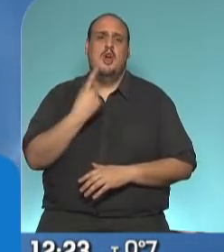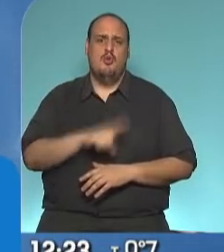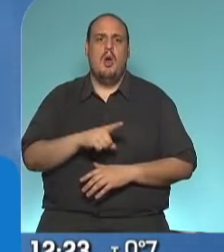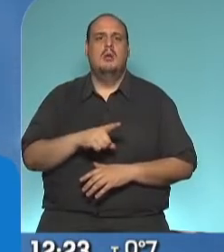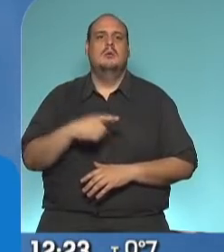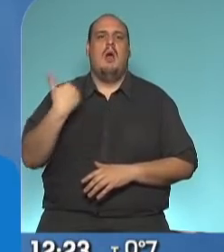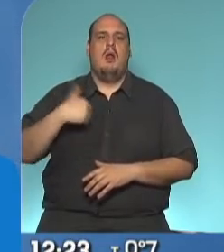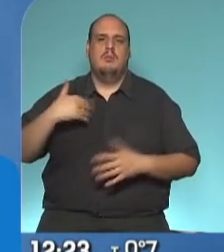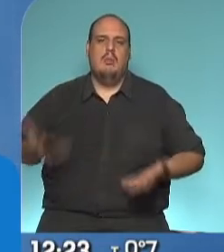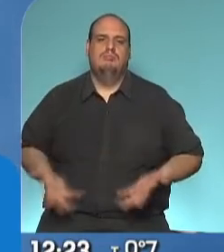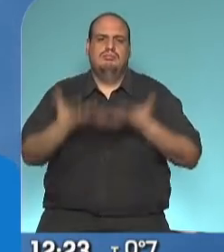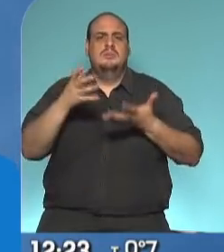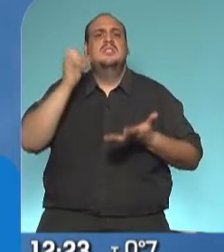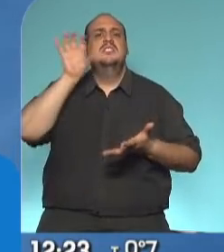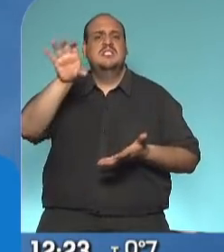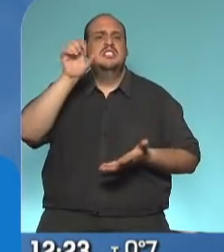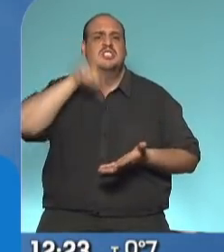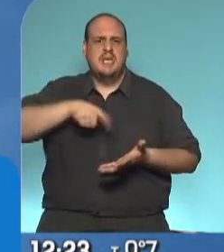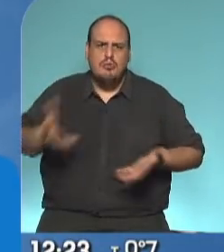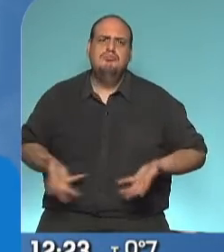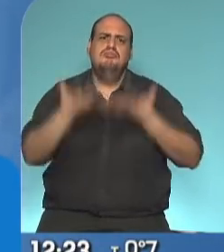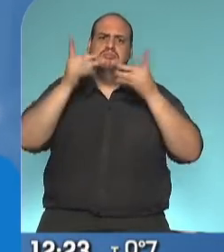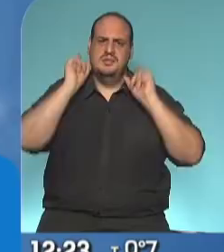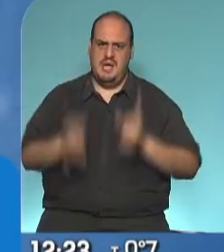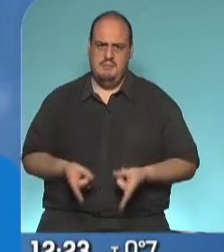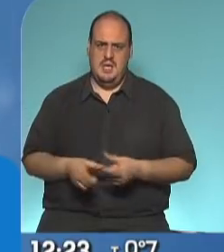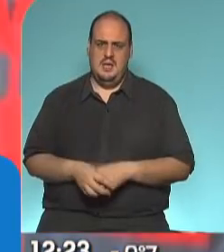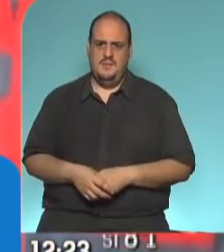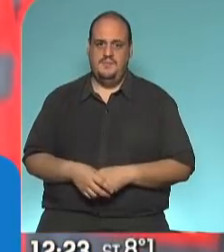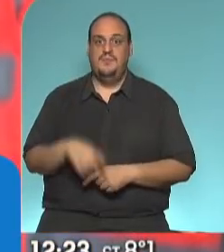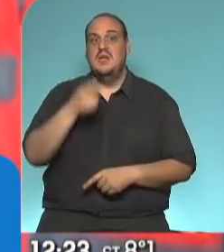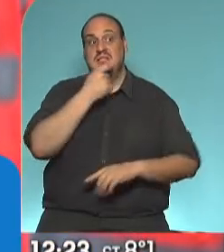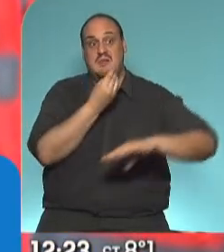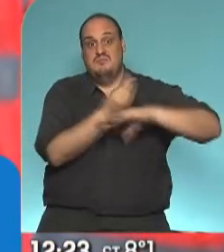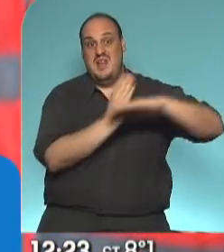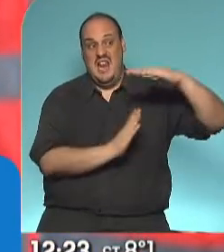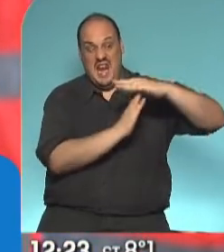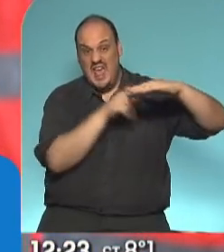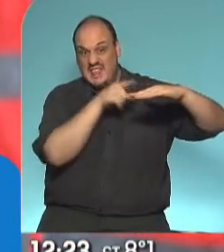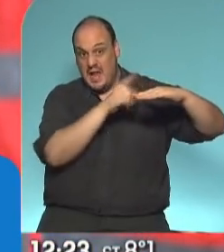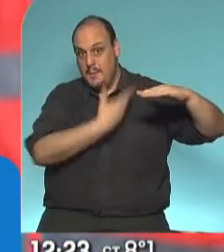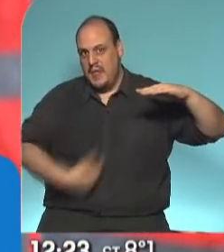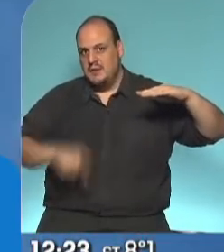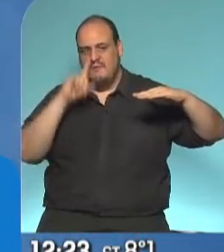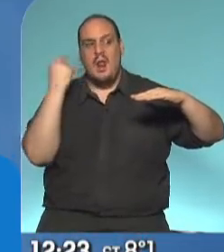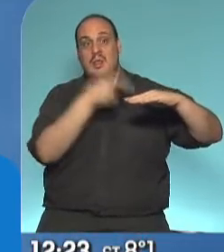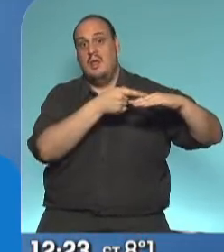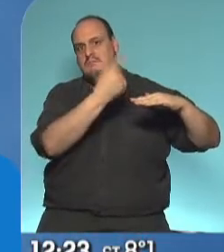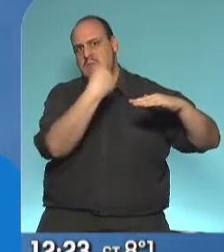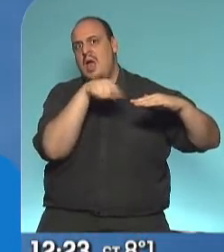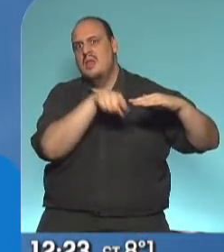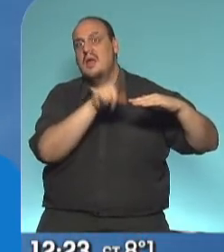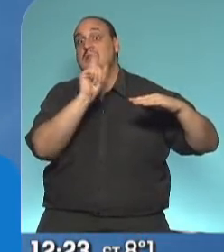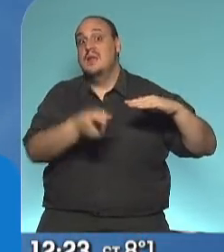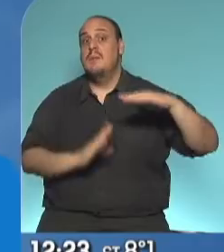de pie y poner al Chaco de pie. Y no me cabe la menor duda que con este liderazgo del presidente Alberto Fernández, del